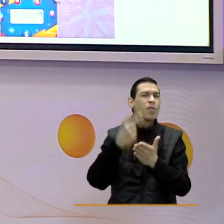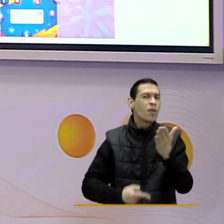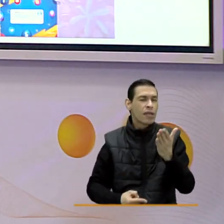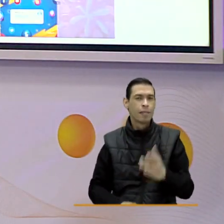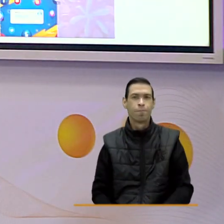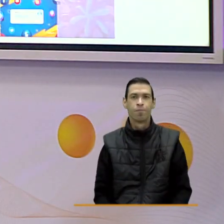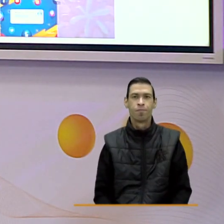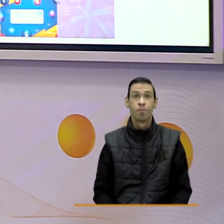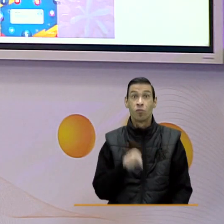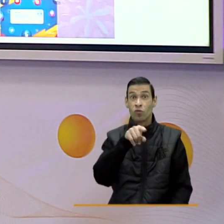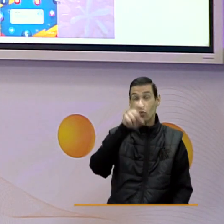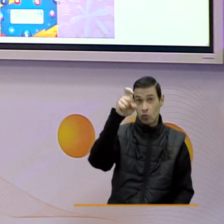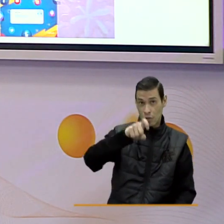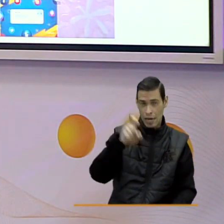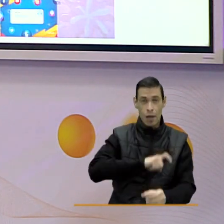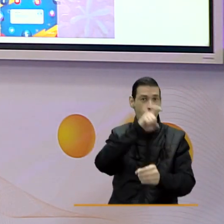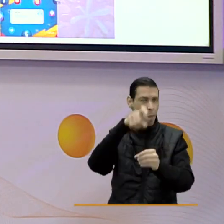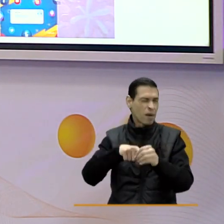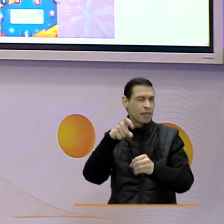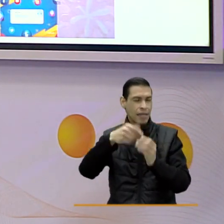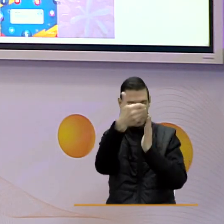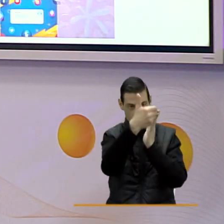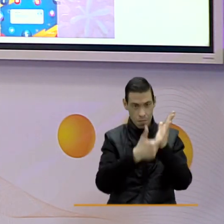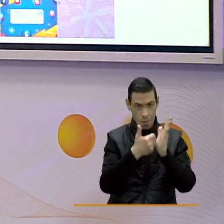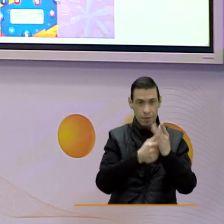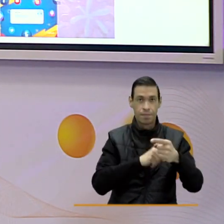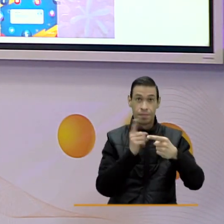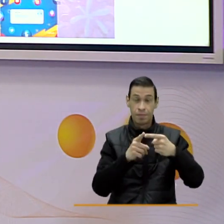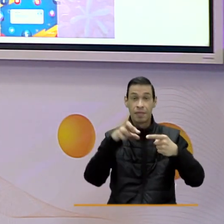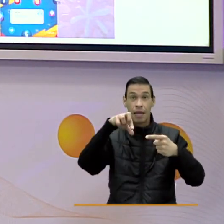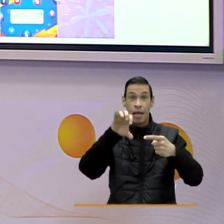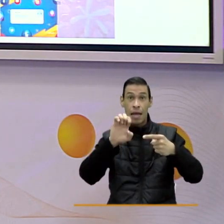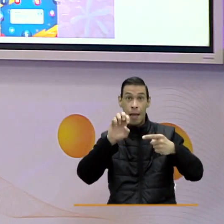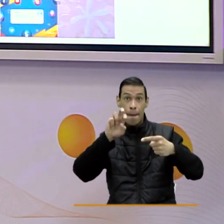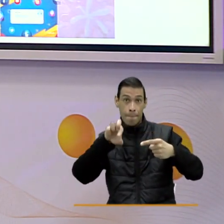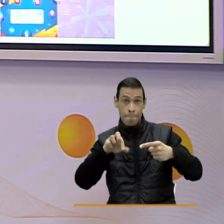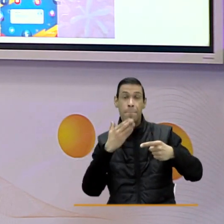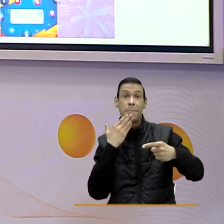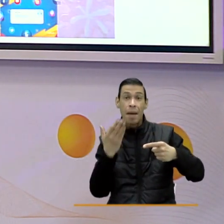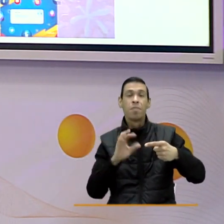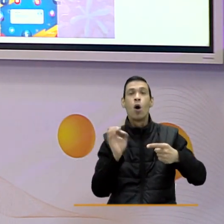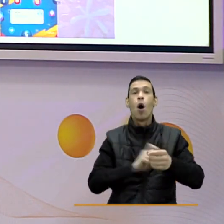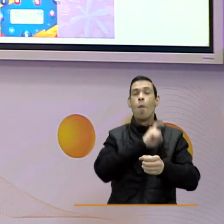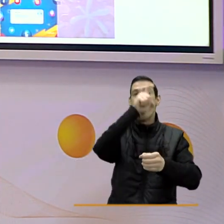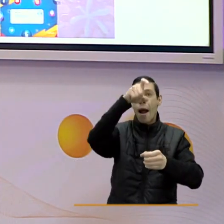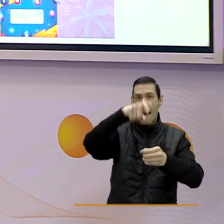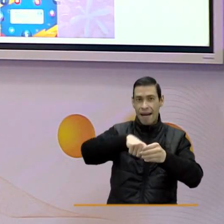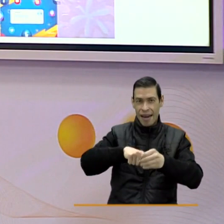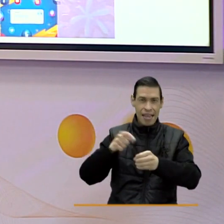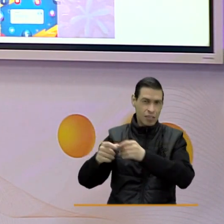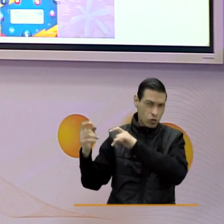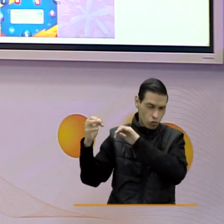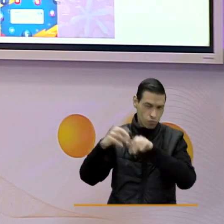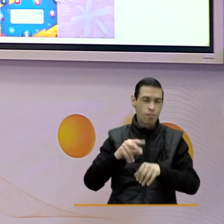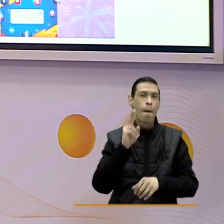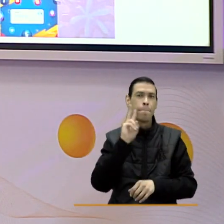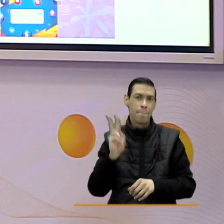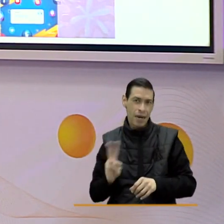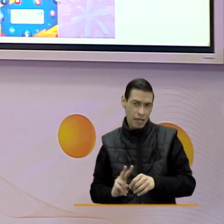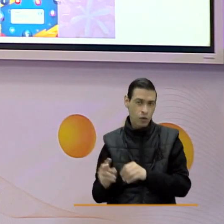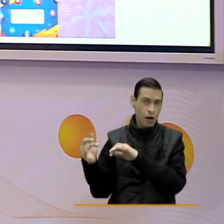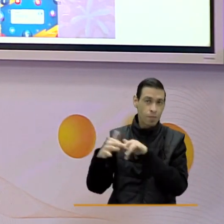de formación que ofrece el SENA debes tener los siguientes documentos. PEP, Registro Administrativo de Migrantes Venezolanos